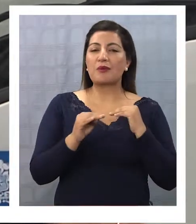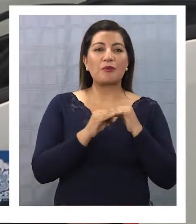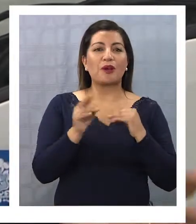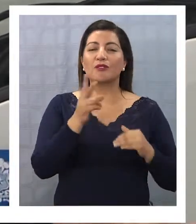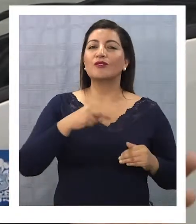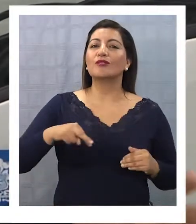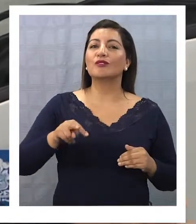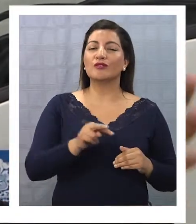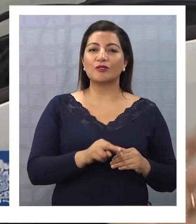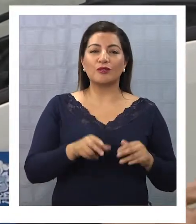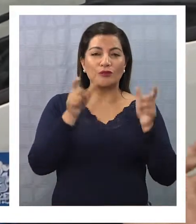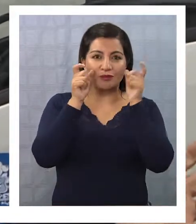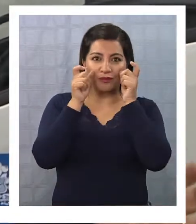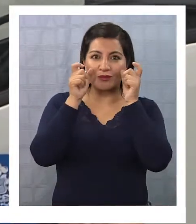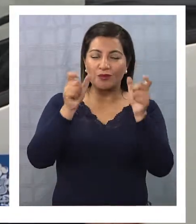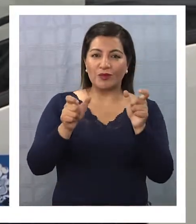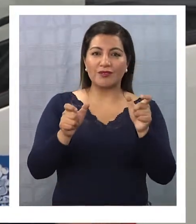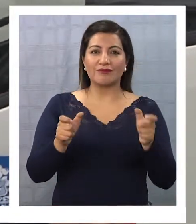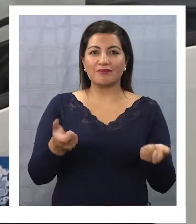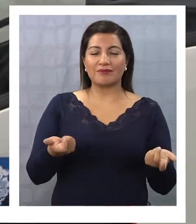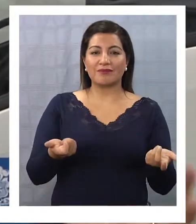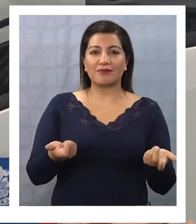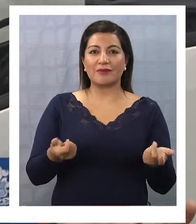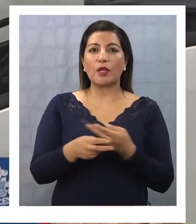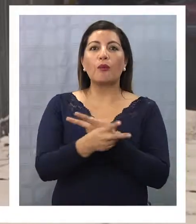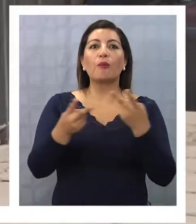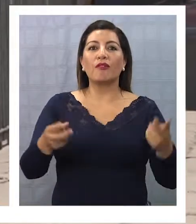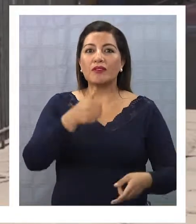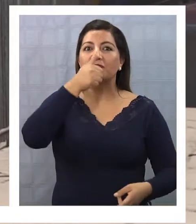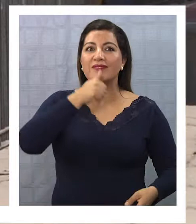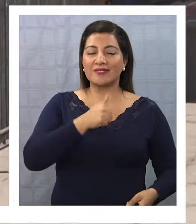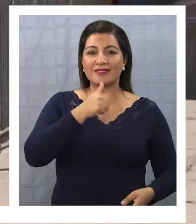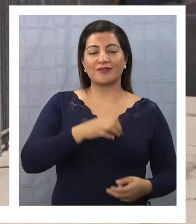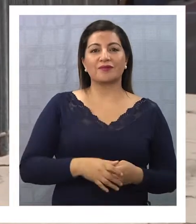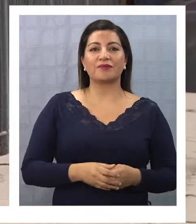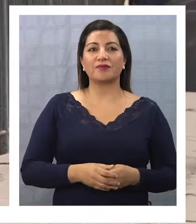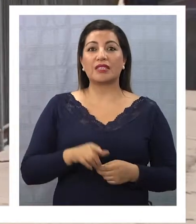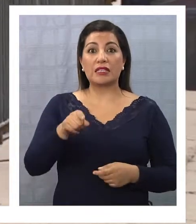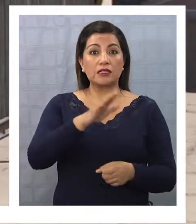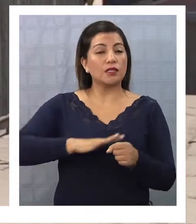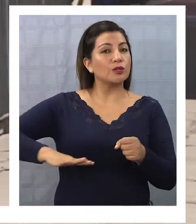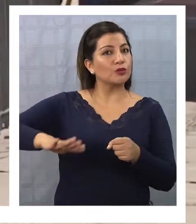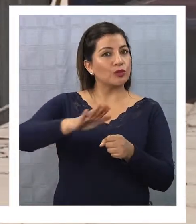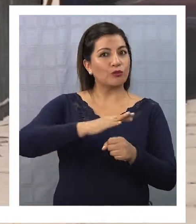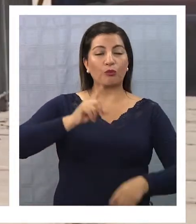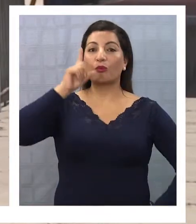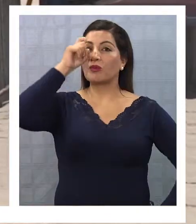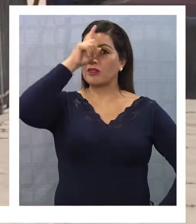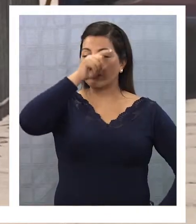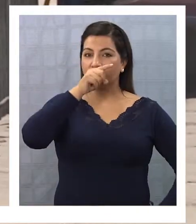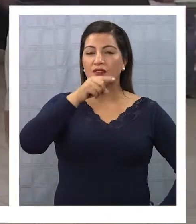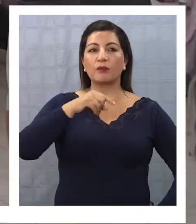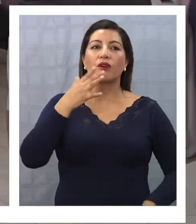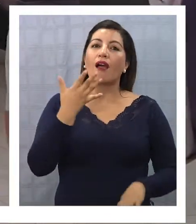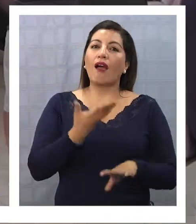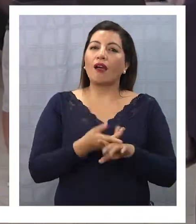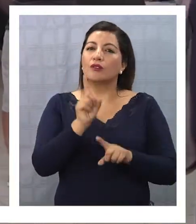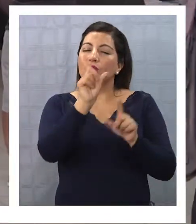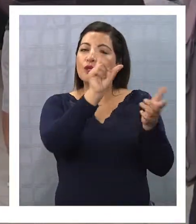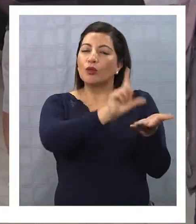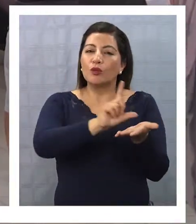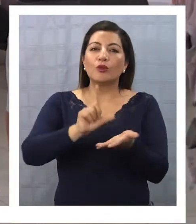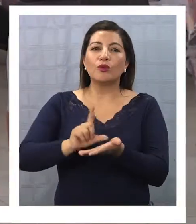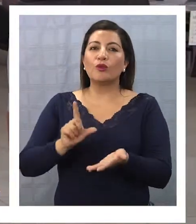reguardando porque hay que reguardar la propiedad pública y privada. Una situación compleja, porque puede haber sectores que